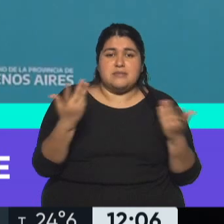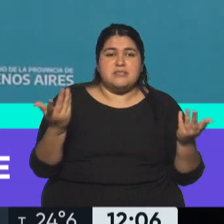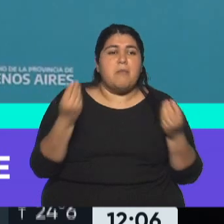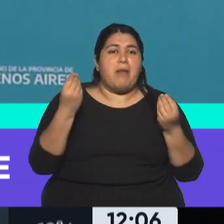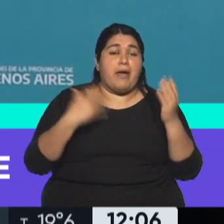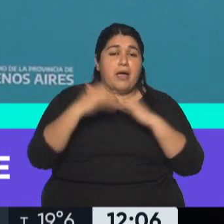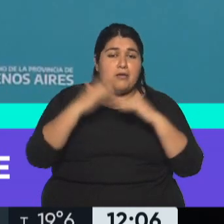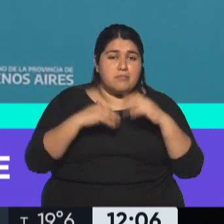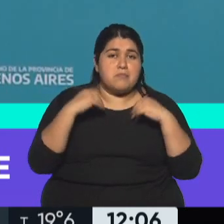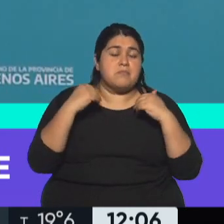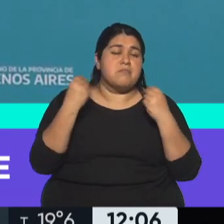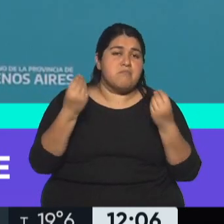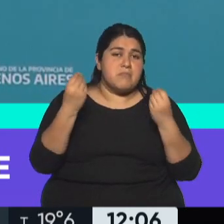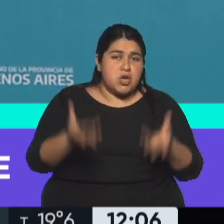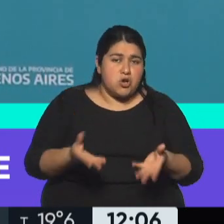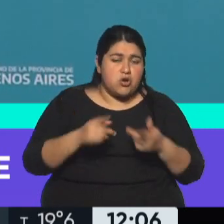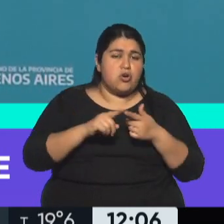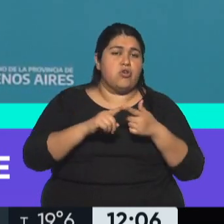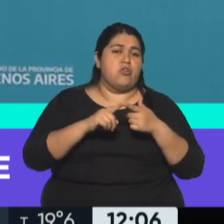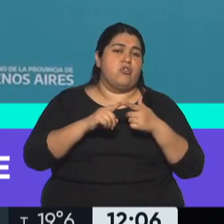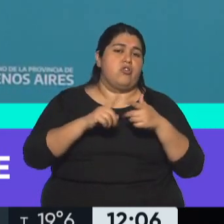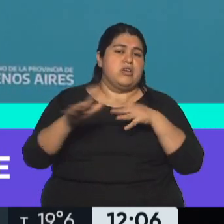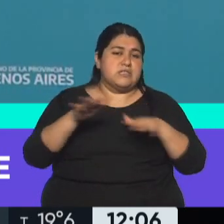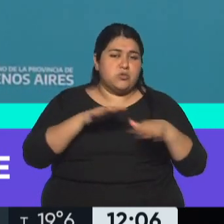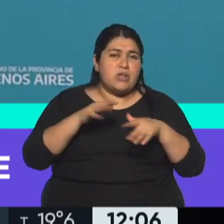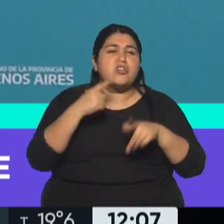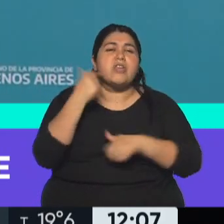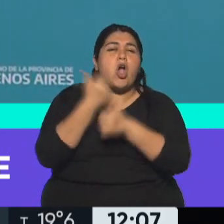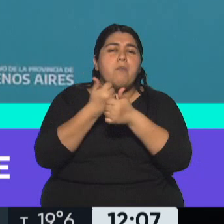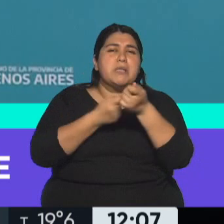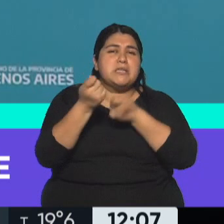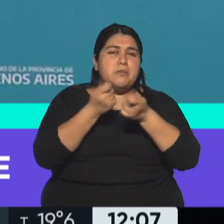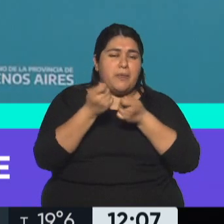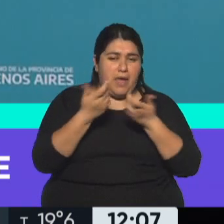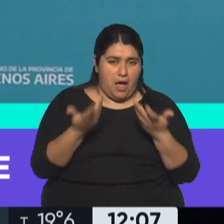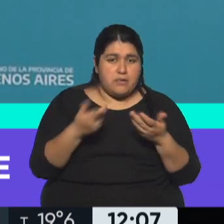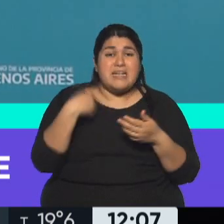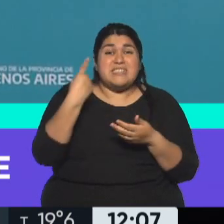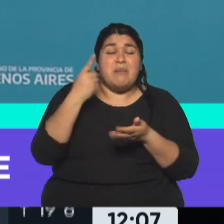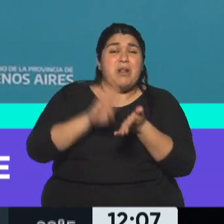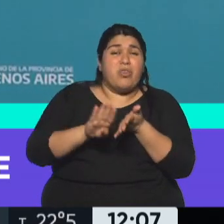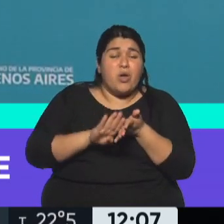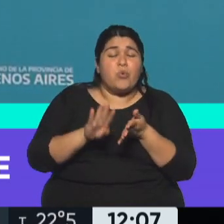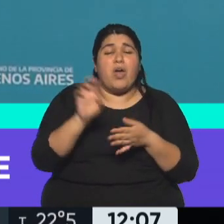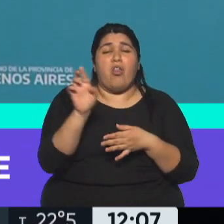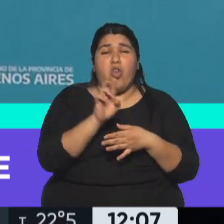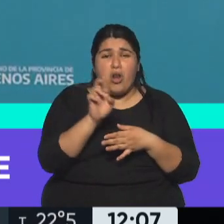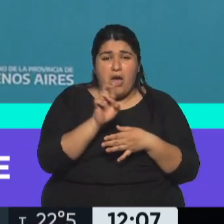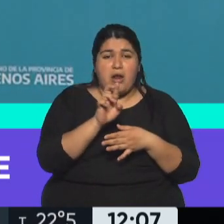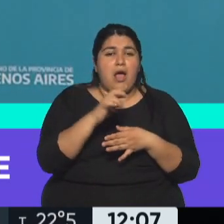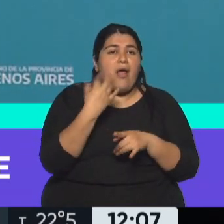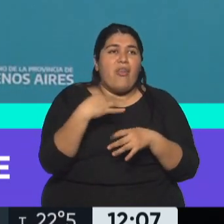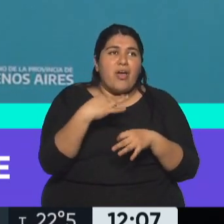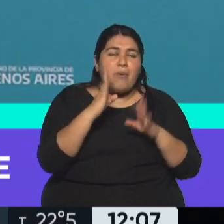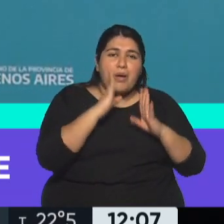obra, mejoró la condición de competitividad, porque en general cuando uno toma deuda en dólares, lo que tendría que asegurar